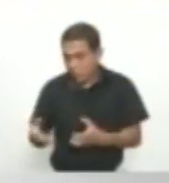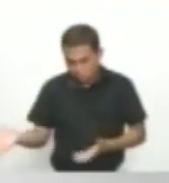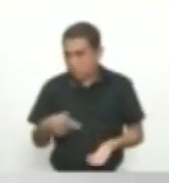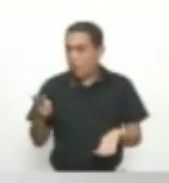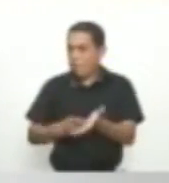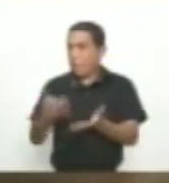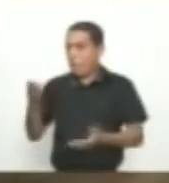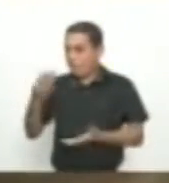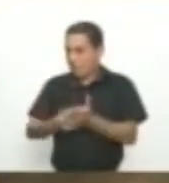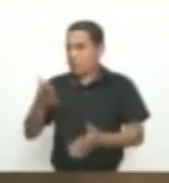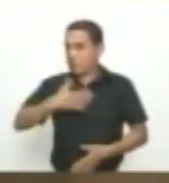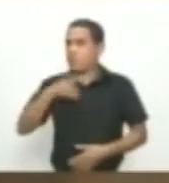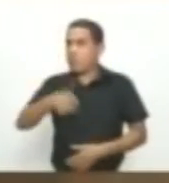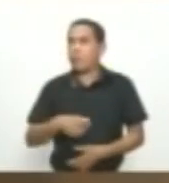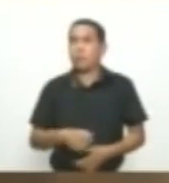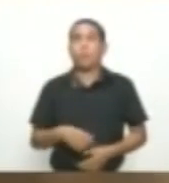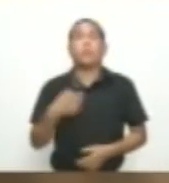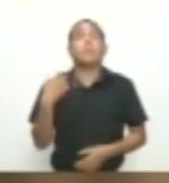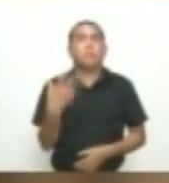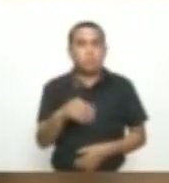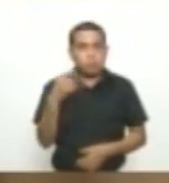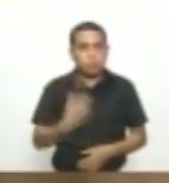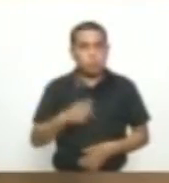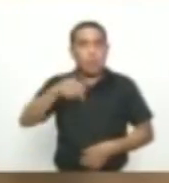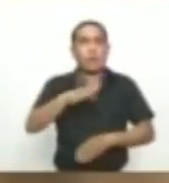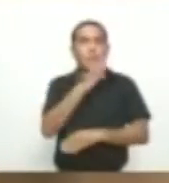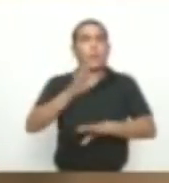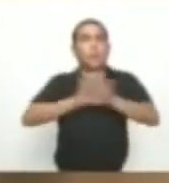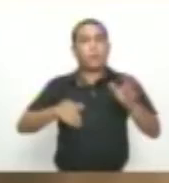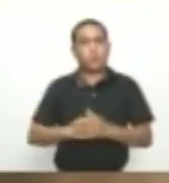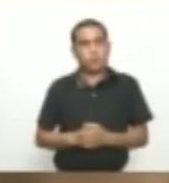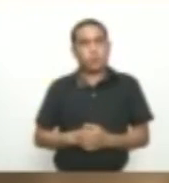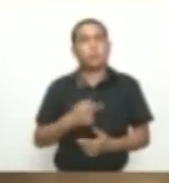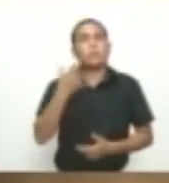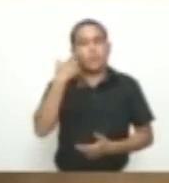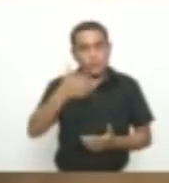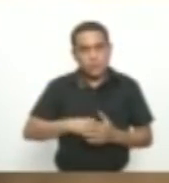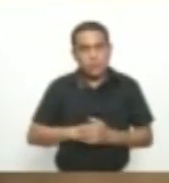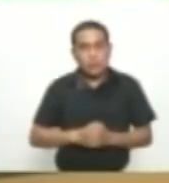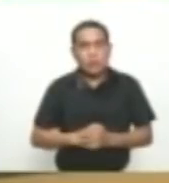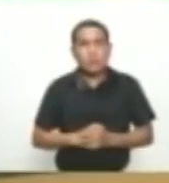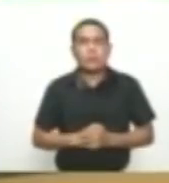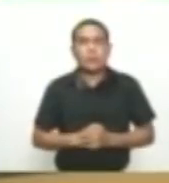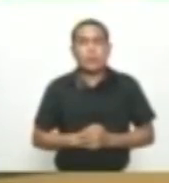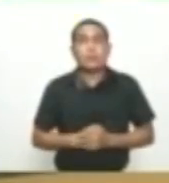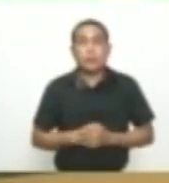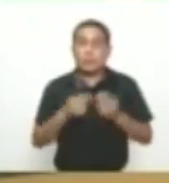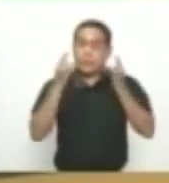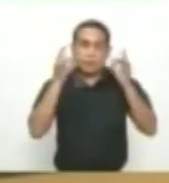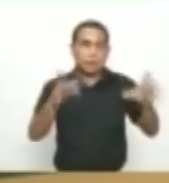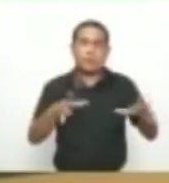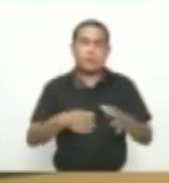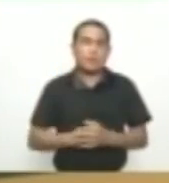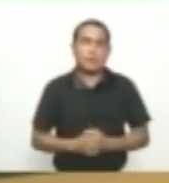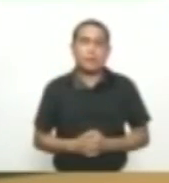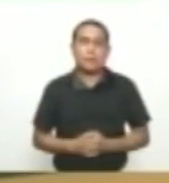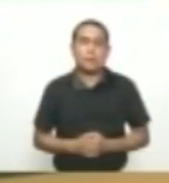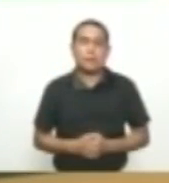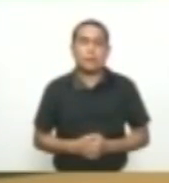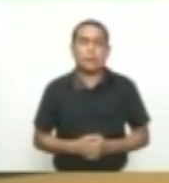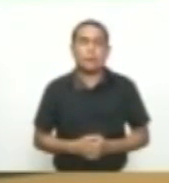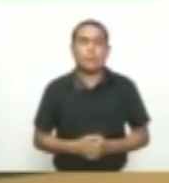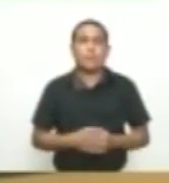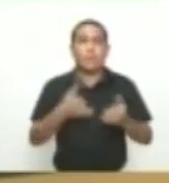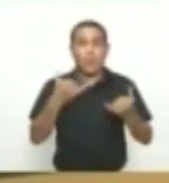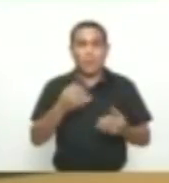para Miren las imágenes Eso es algo que Solo se ve en Barranquilla ¿Qué tal? Tremendo Bien Y con esa